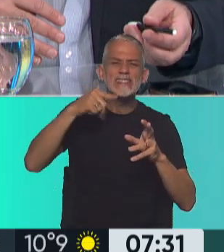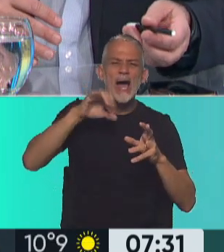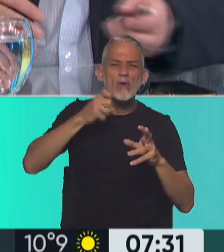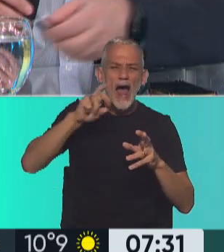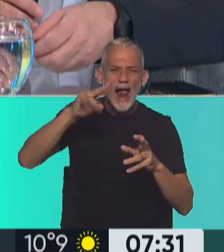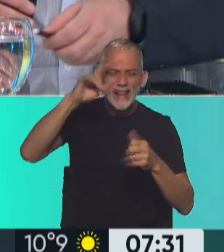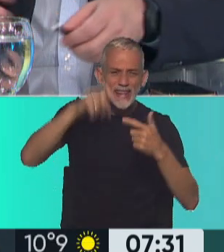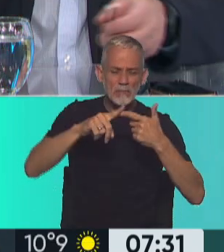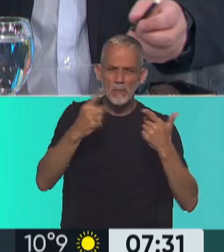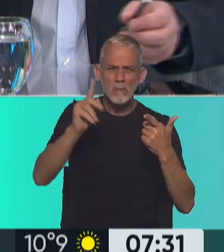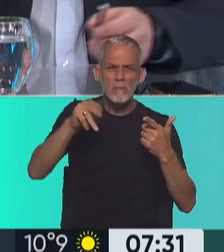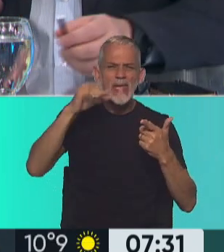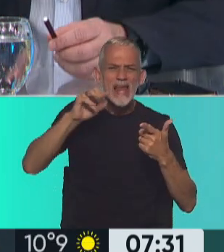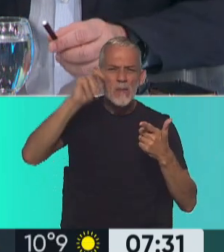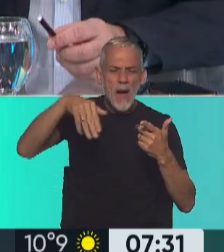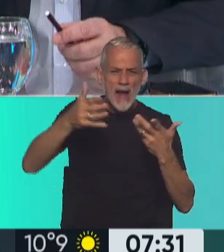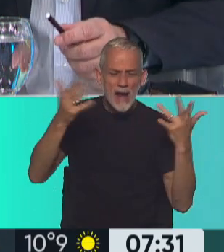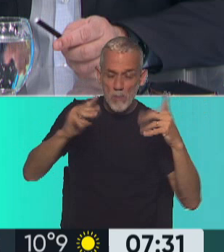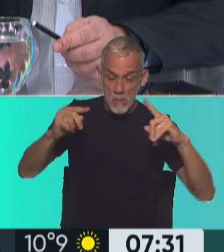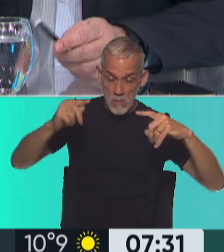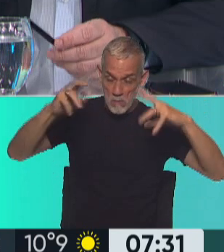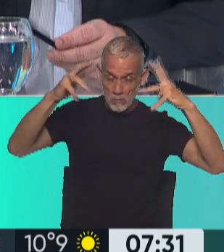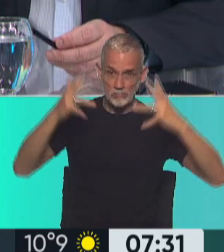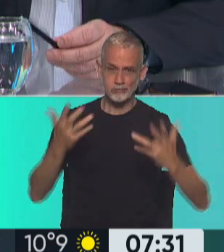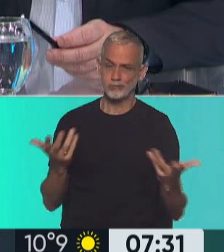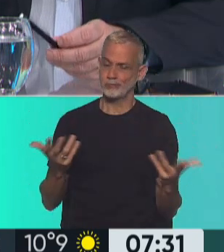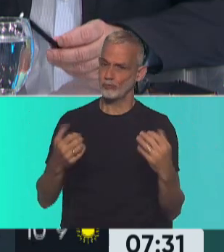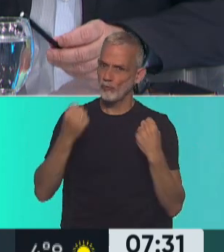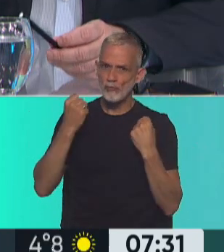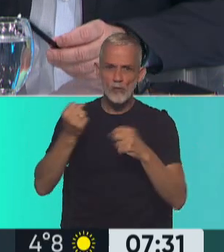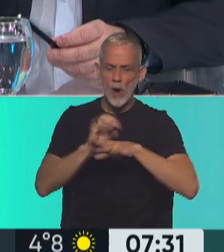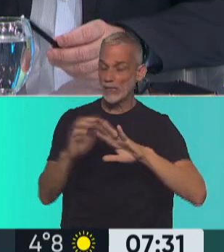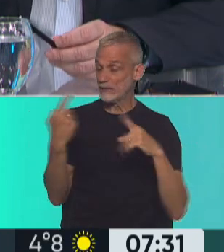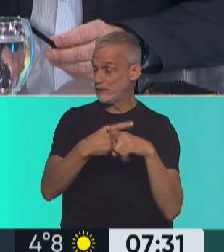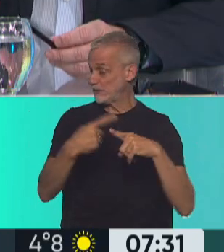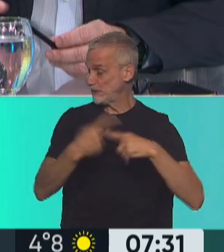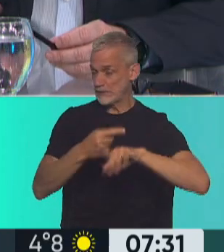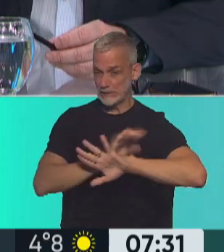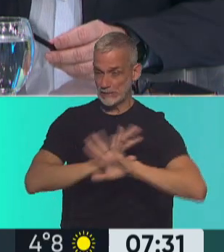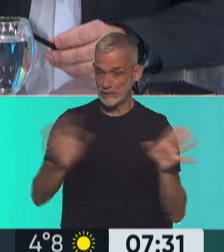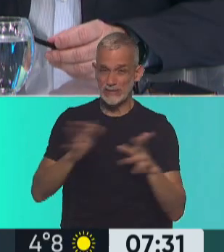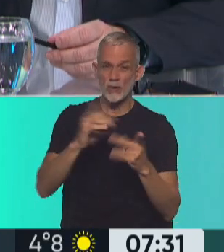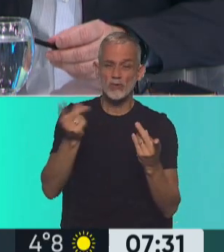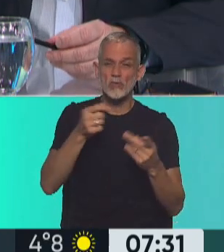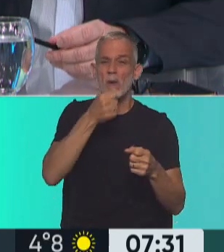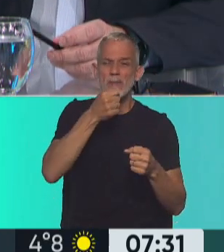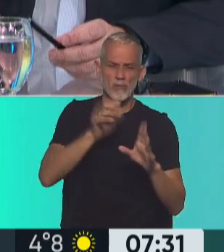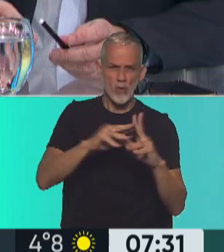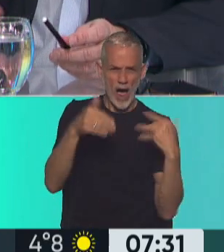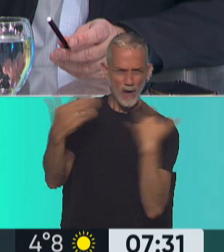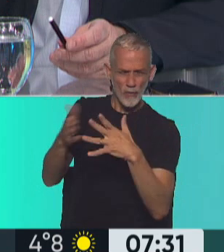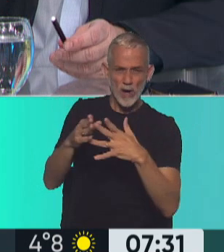tocó el tema Milman. Y de esa manera terminó fuerte, una discusión fuerte, ya casi fuera de micrófono